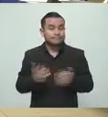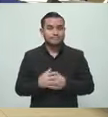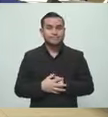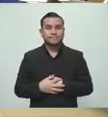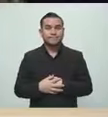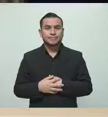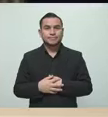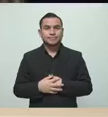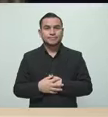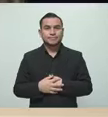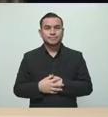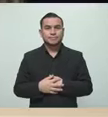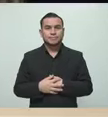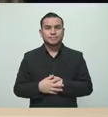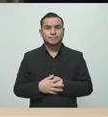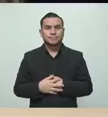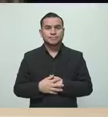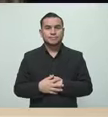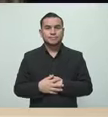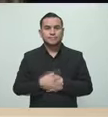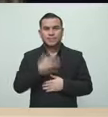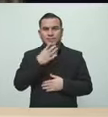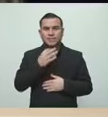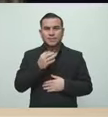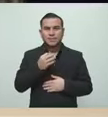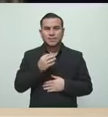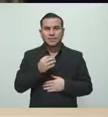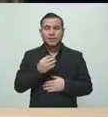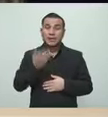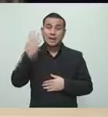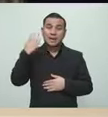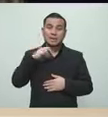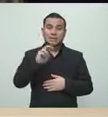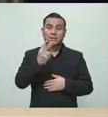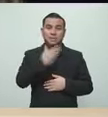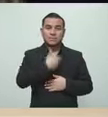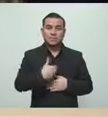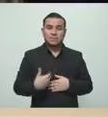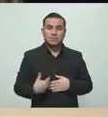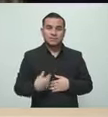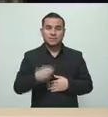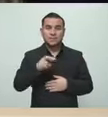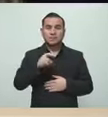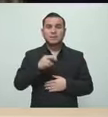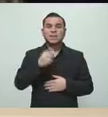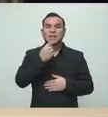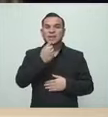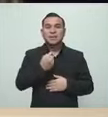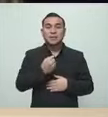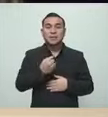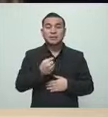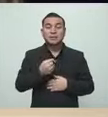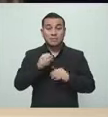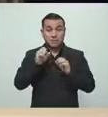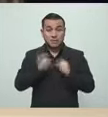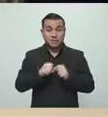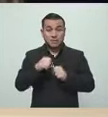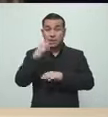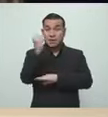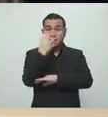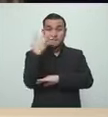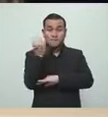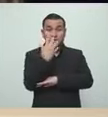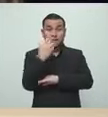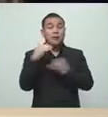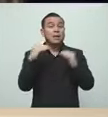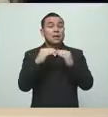chico, tú estuviste incluso como vicepresidente del país, no sé si a ustedes les tocó vivir alguna emergencia